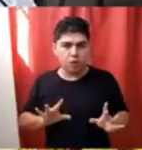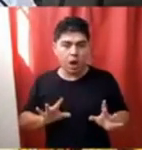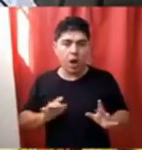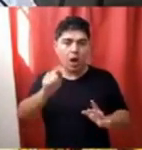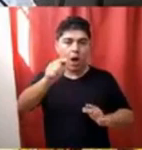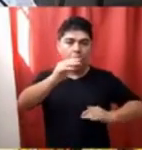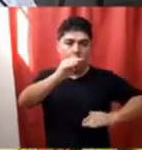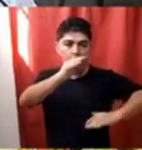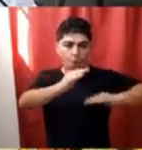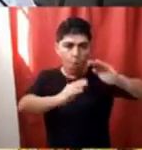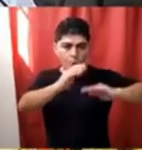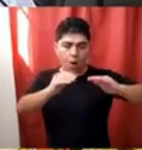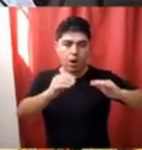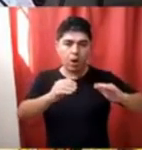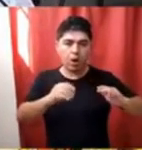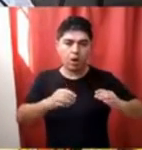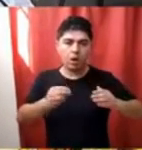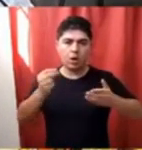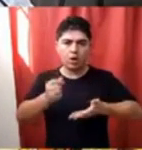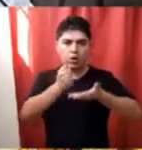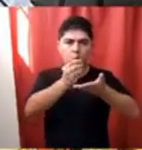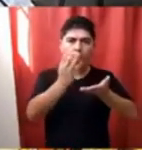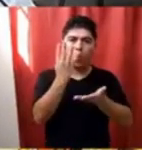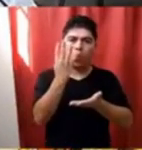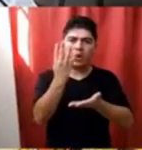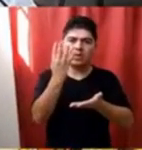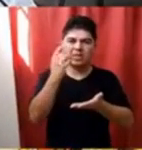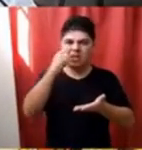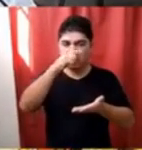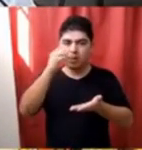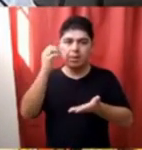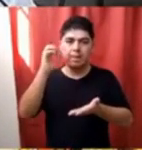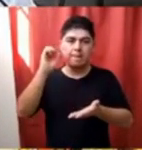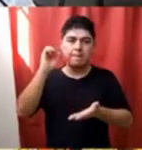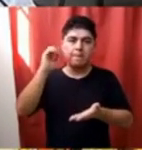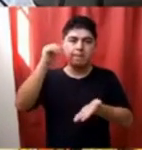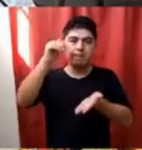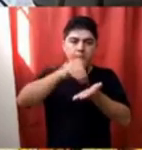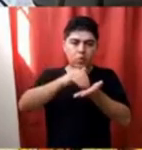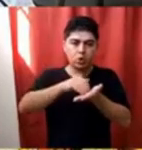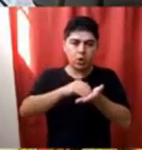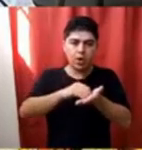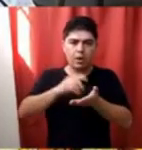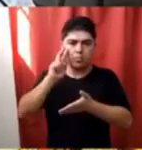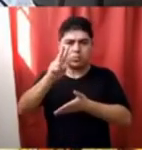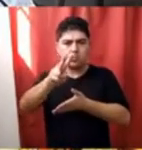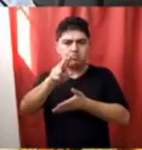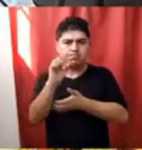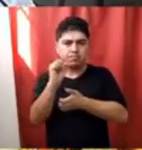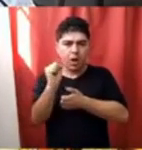en la cual se inviertan más de 47 millones, sino que se lo tenga como prioridad y que